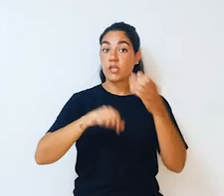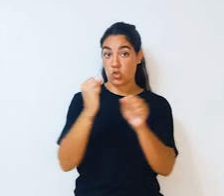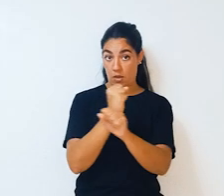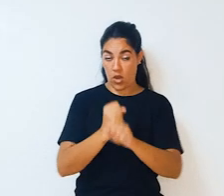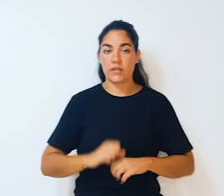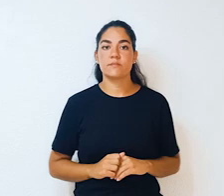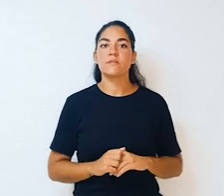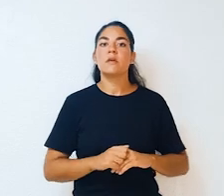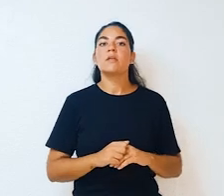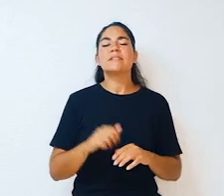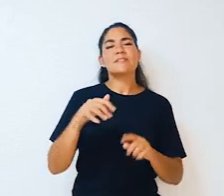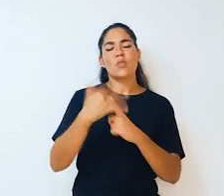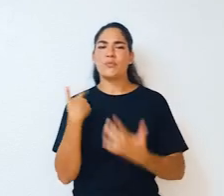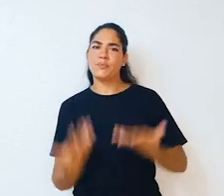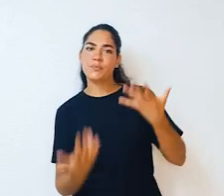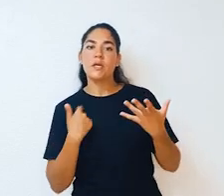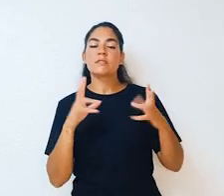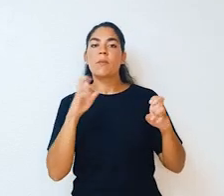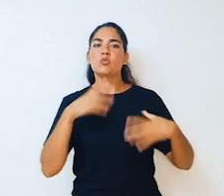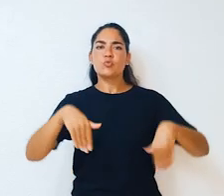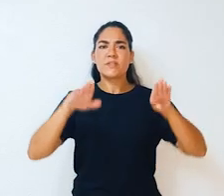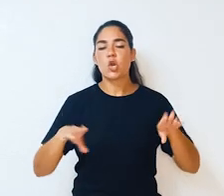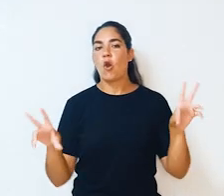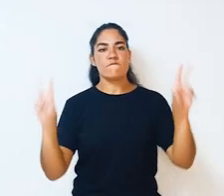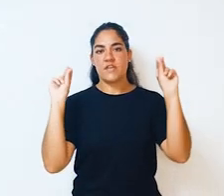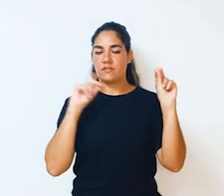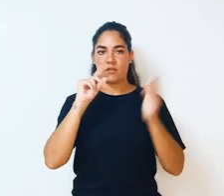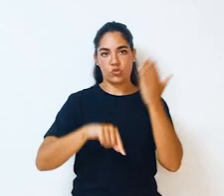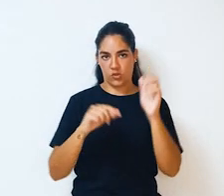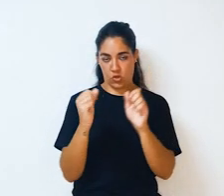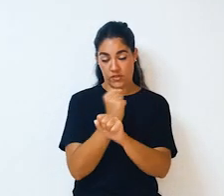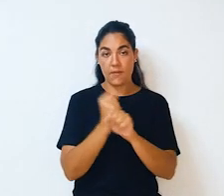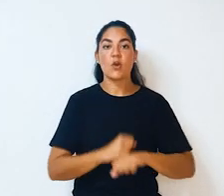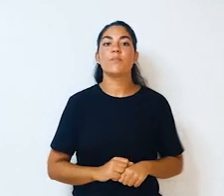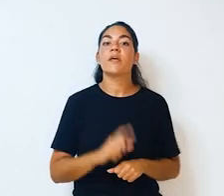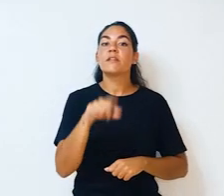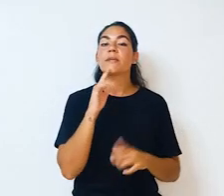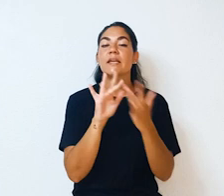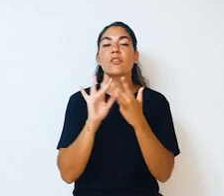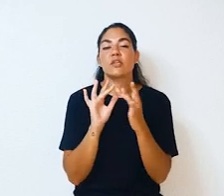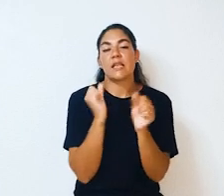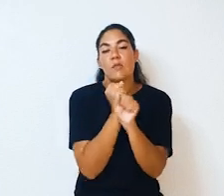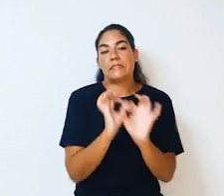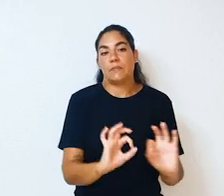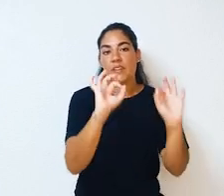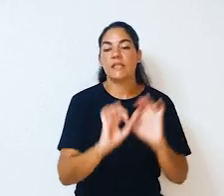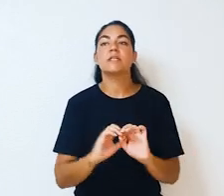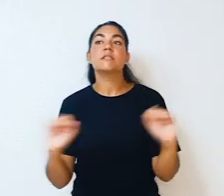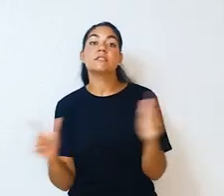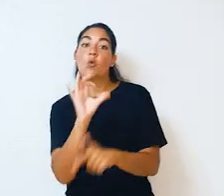relaciones colectivas, contratos laborales, vicisitudes, suspensión y extinción del contrato de trabajo,